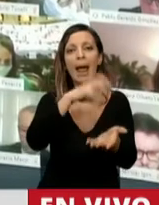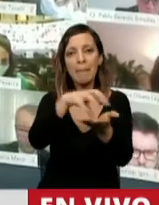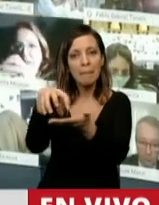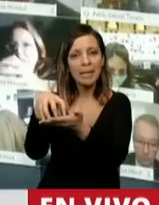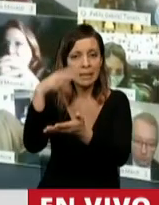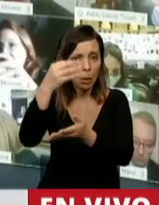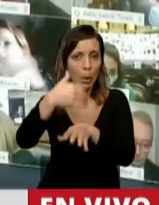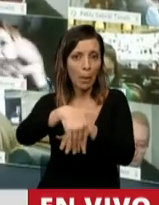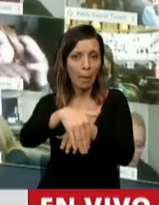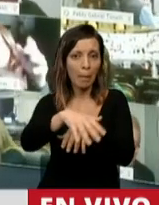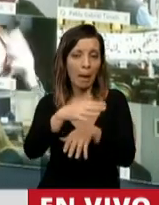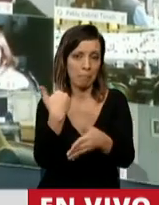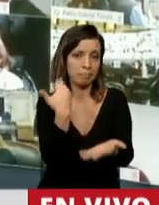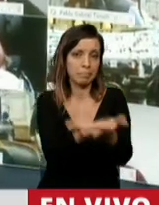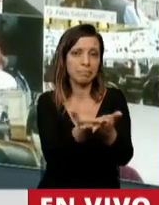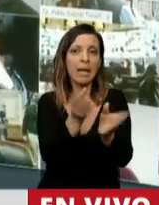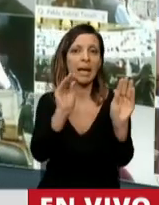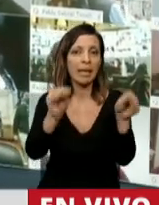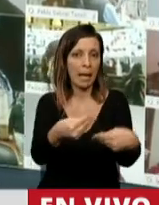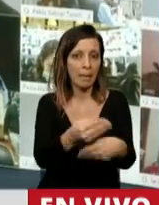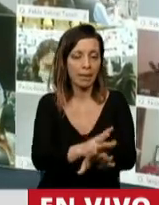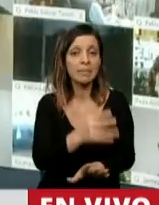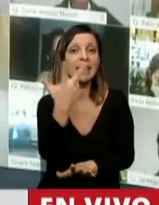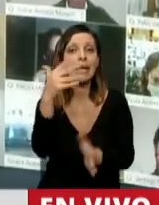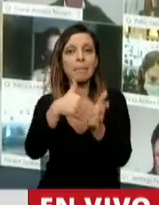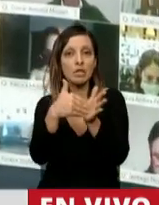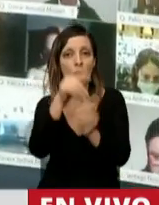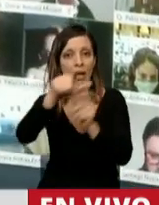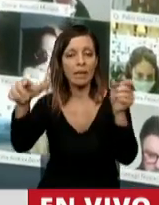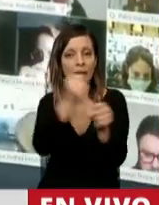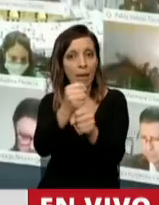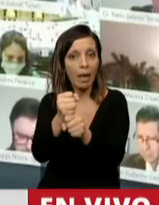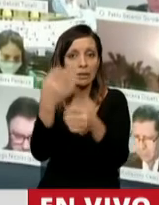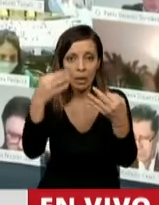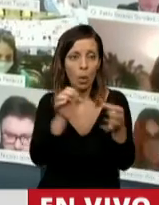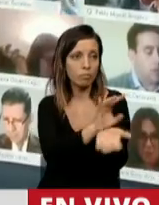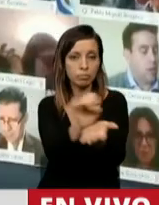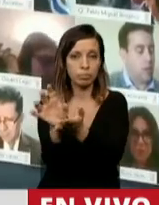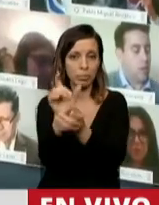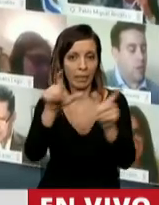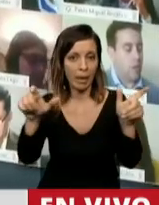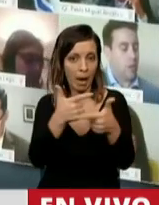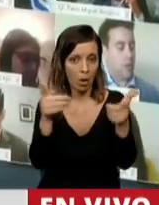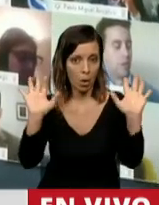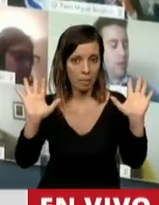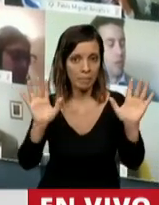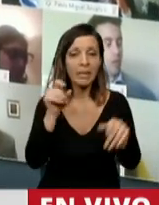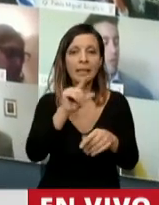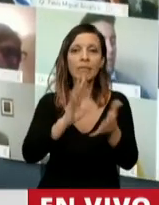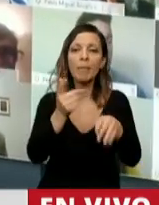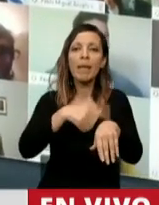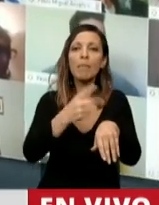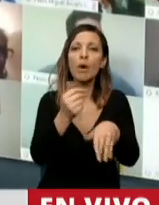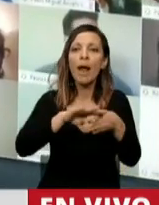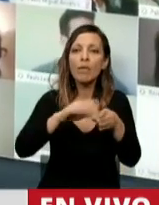estarían en condiciones de presentarse a la quiebra y más de 3 millones de trabajadores quedarían en la calle. Esta moratoria es más